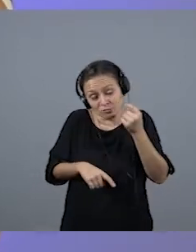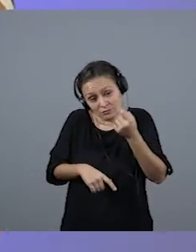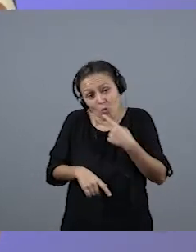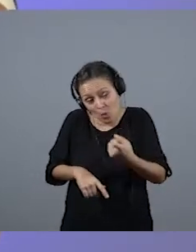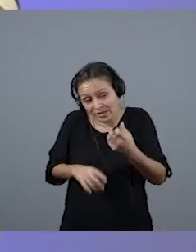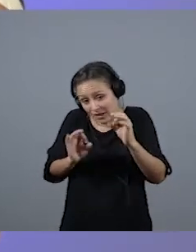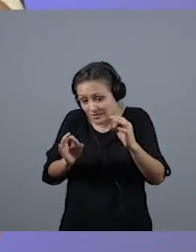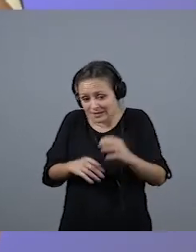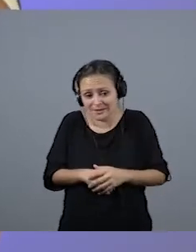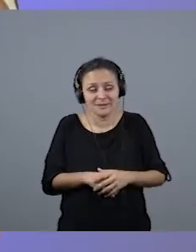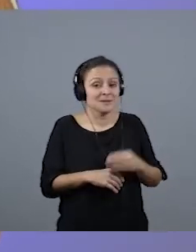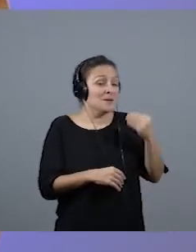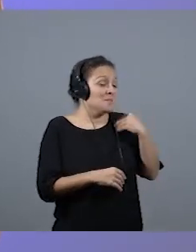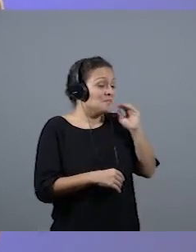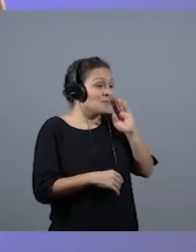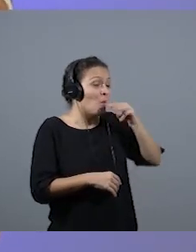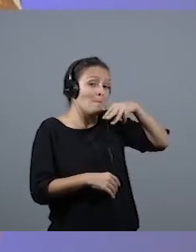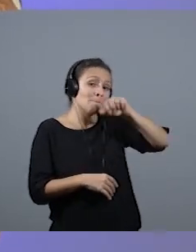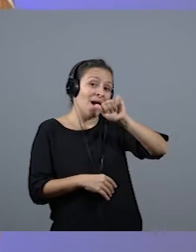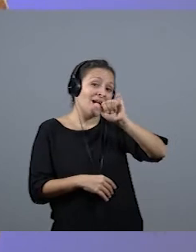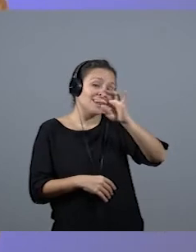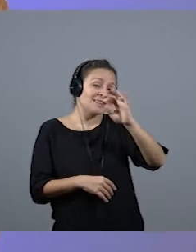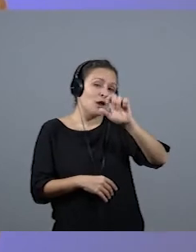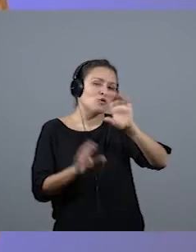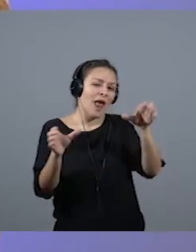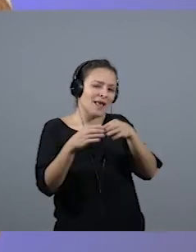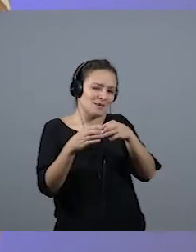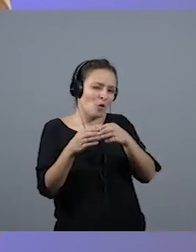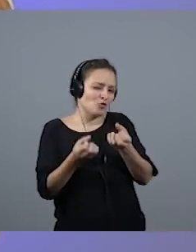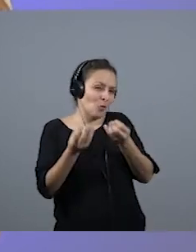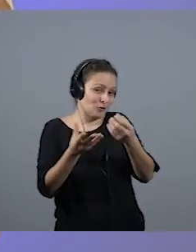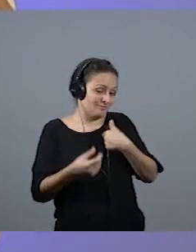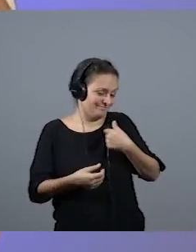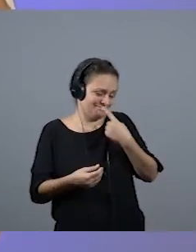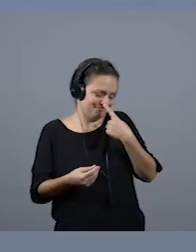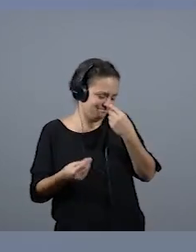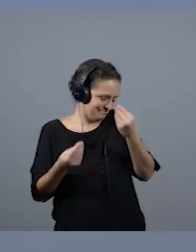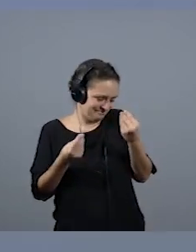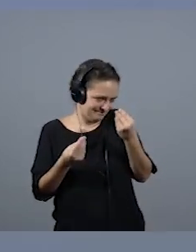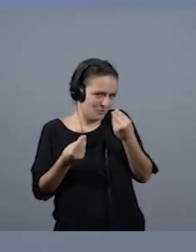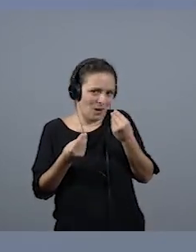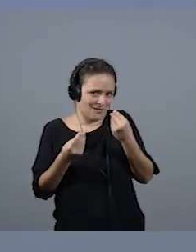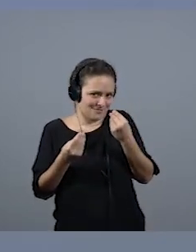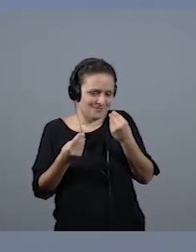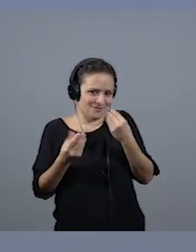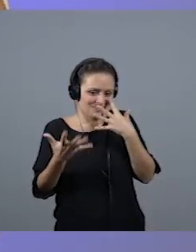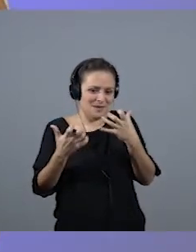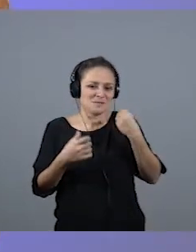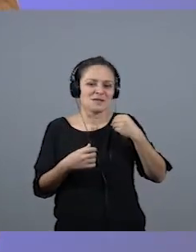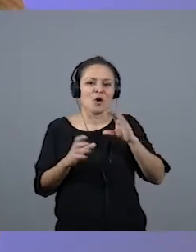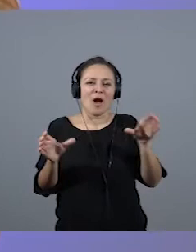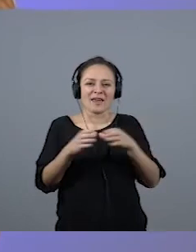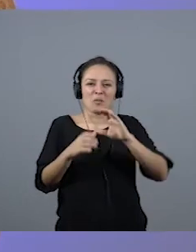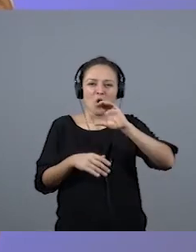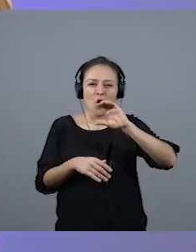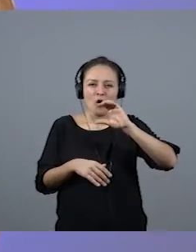comentado un equipo que fue muy polémico en su momento y que me imagino que a Maite le cogió de lleno esa época, que es el Compostela, de fútbol.